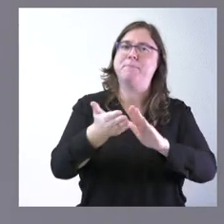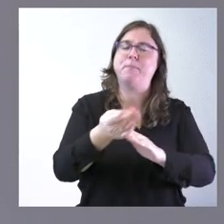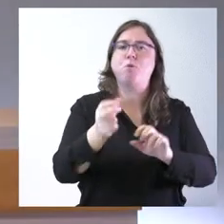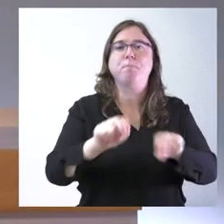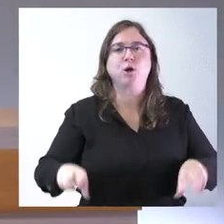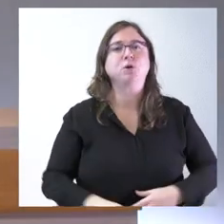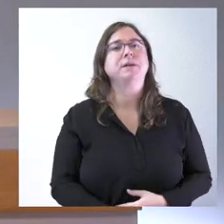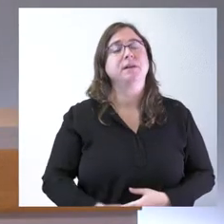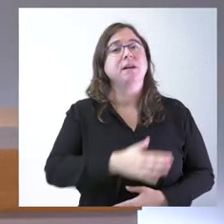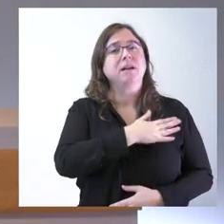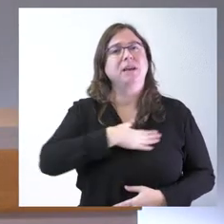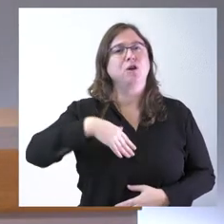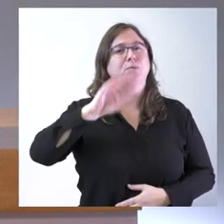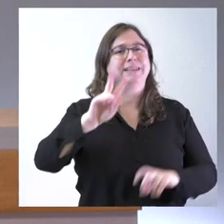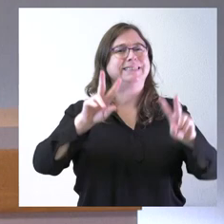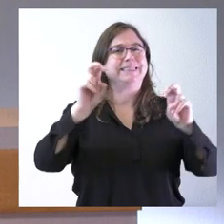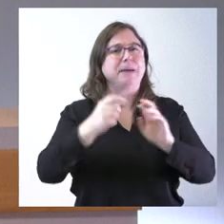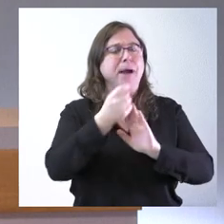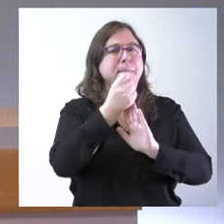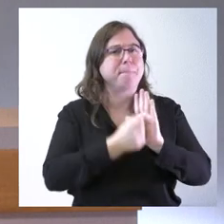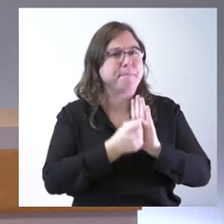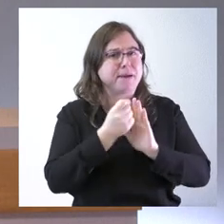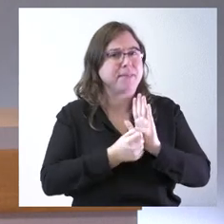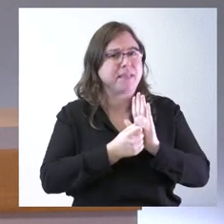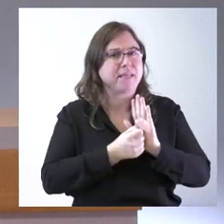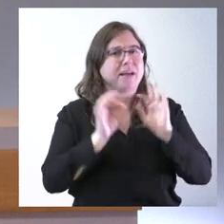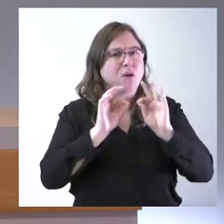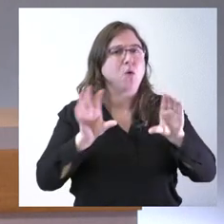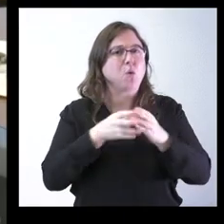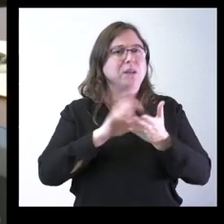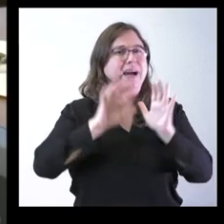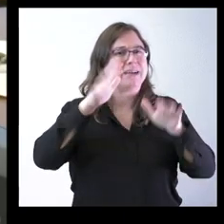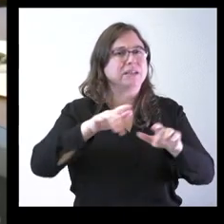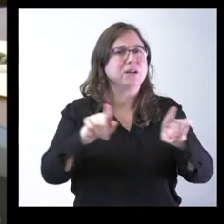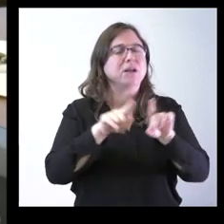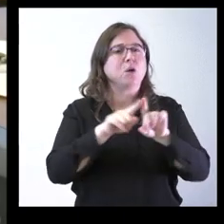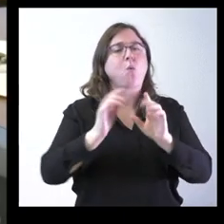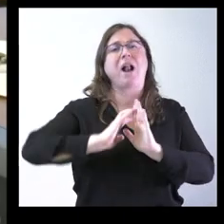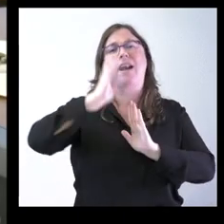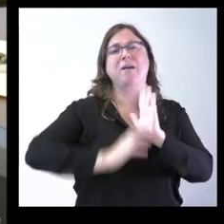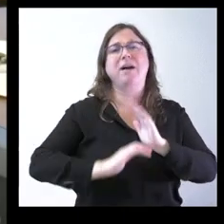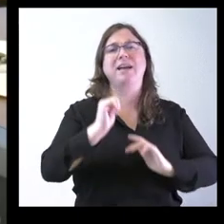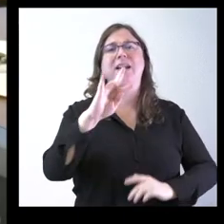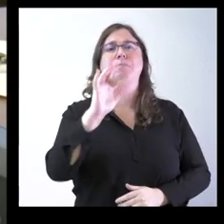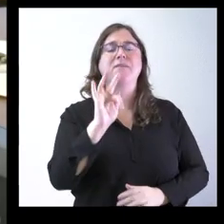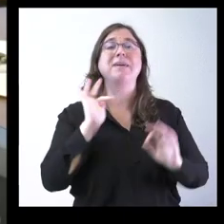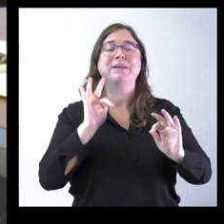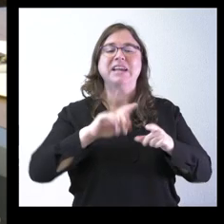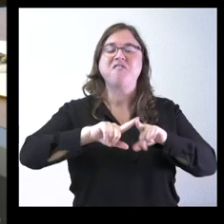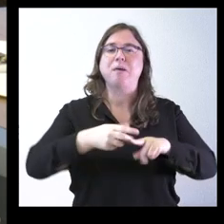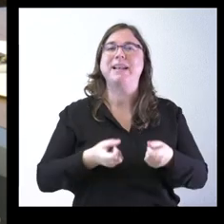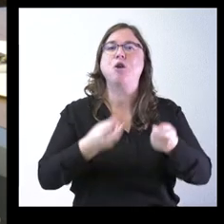preguntarle también en relación a la medida estrella de la Junta para la rebaja del IRPF sobre todo a las familias numerosas